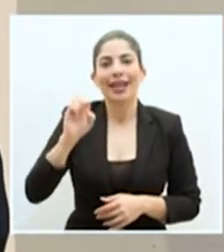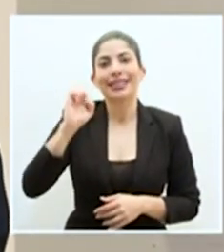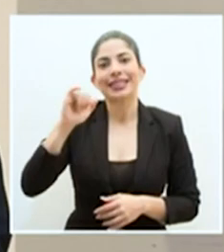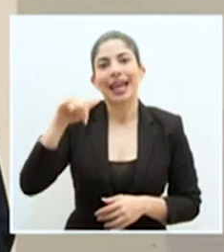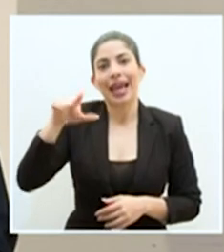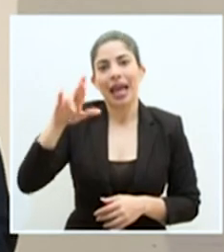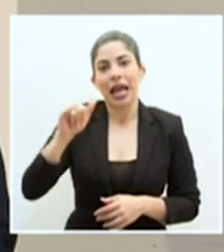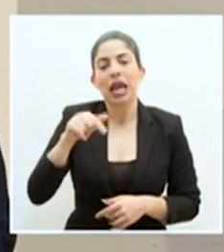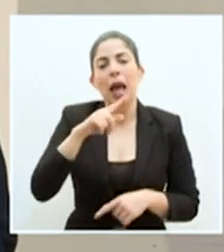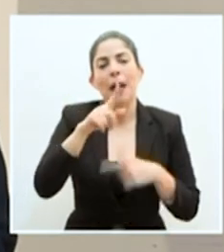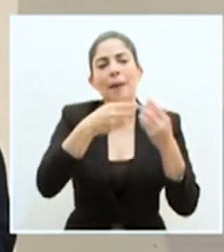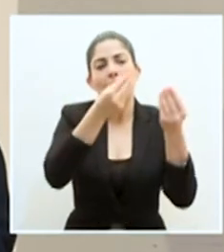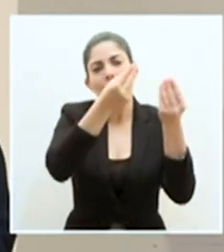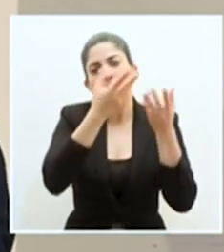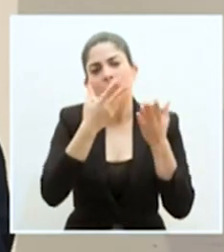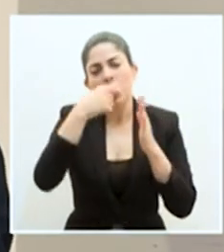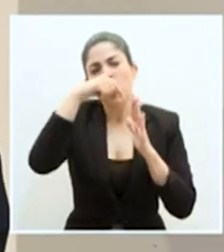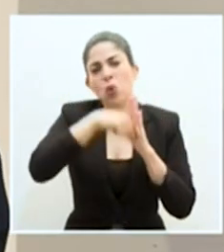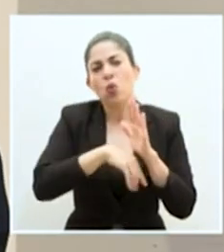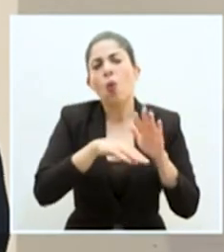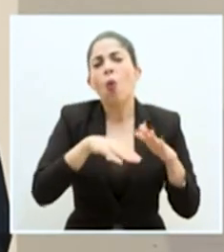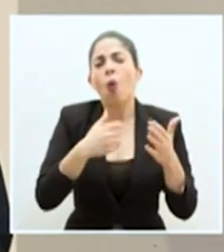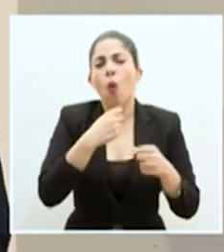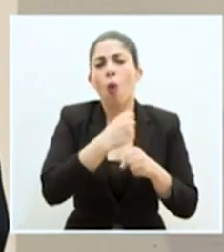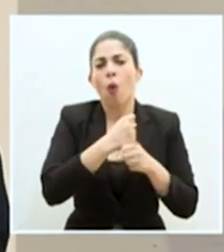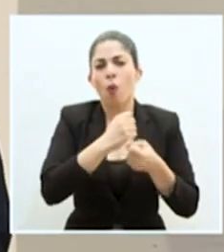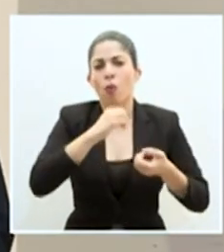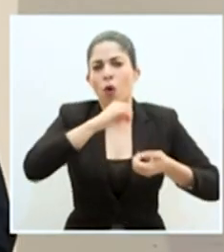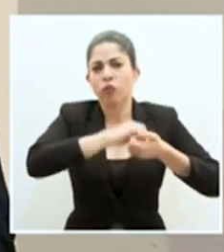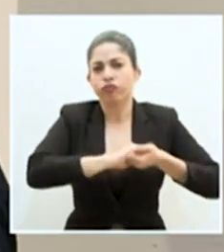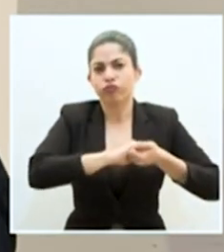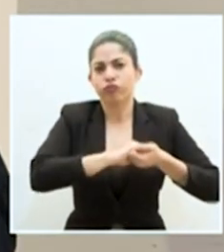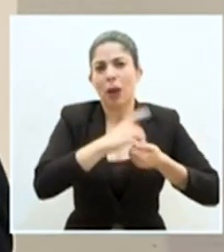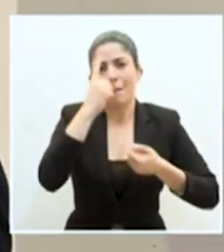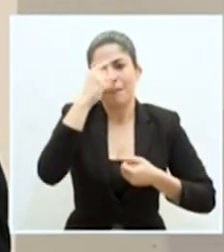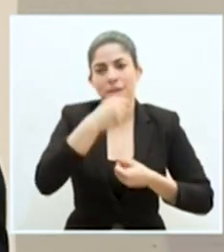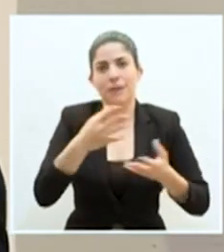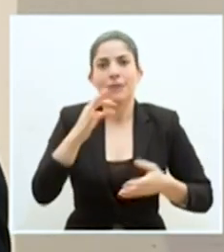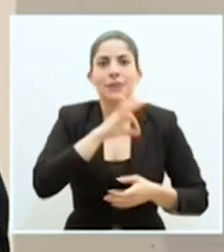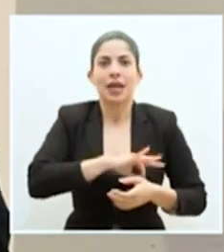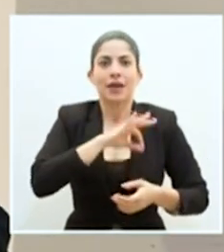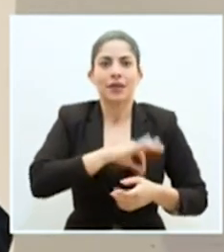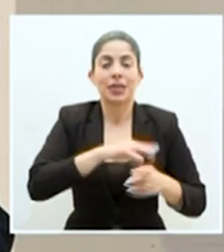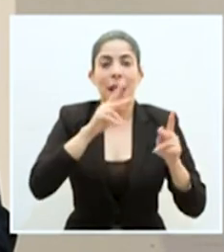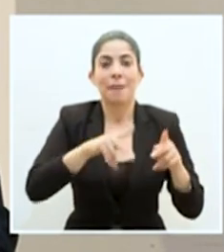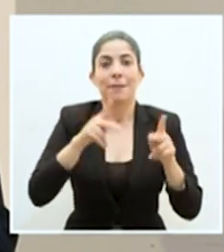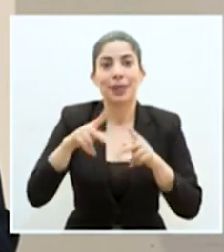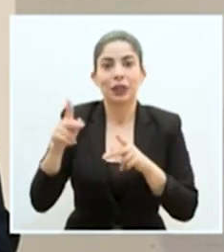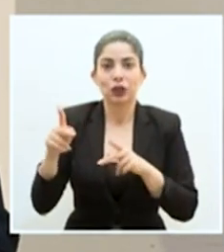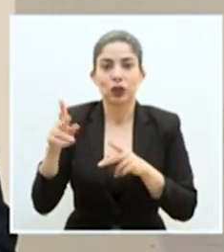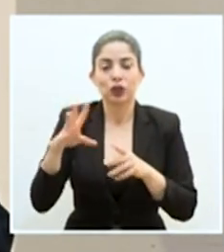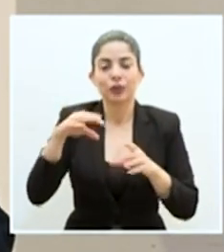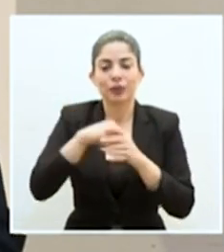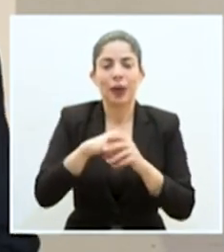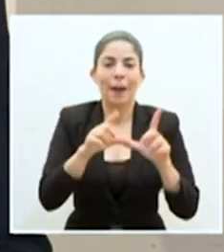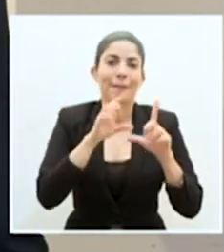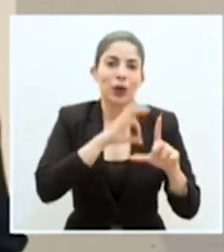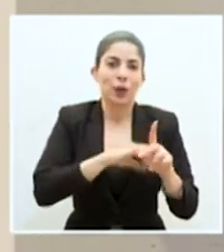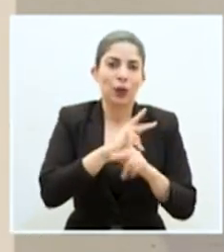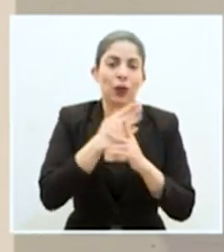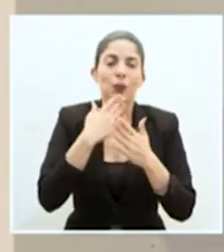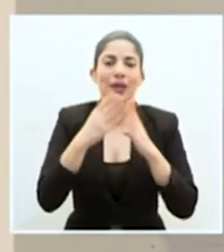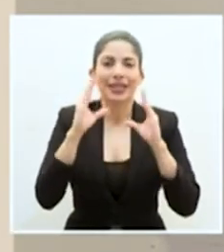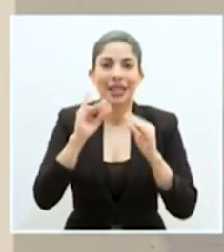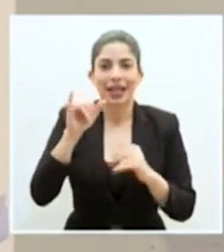detalle del trabajo de esta alianza para beneficiar a parte de las personas que forman parte del Bono Proteger.